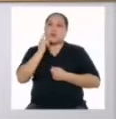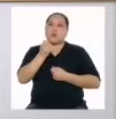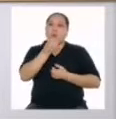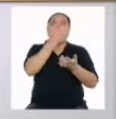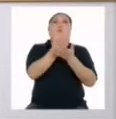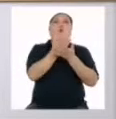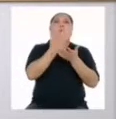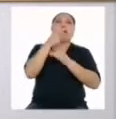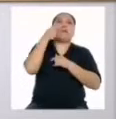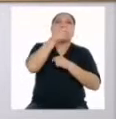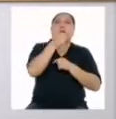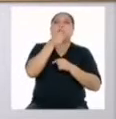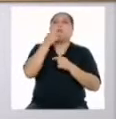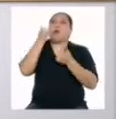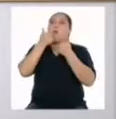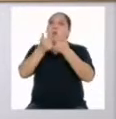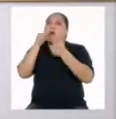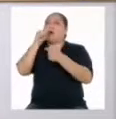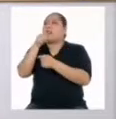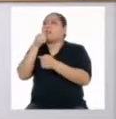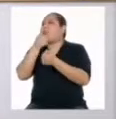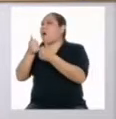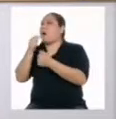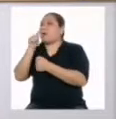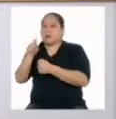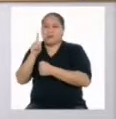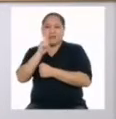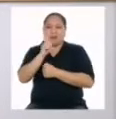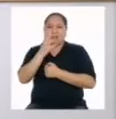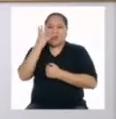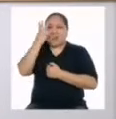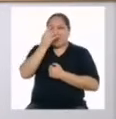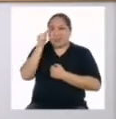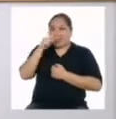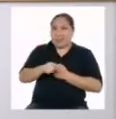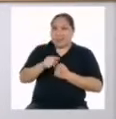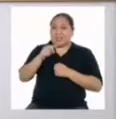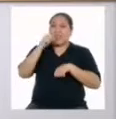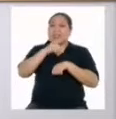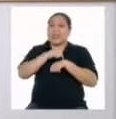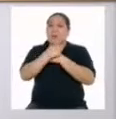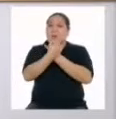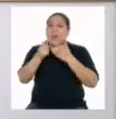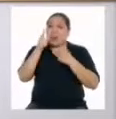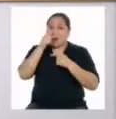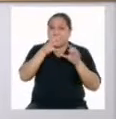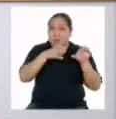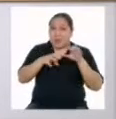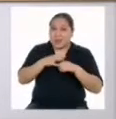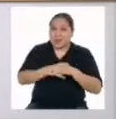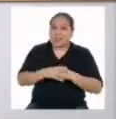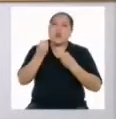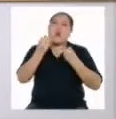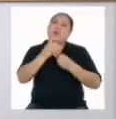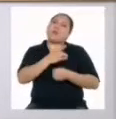buenas y buenos en todo. Lo bonito de un pasatiempo es cómo nos hace sentir y qué nos revela